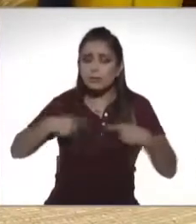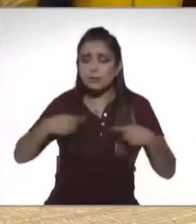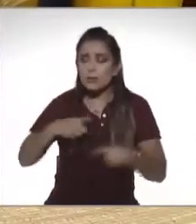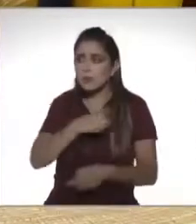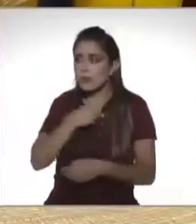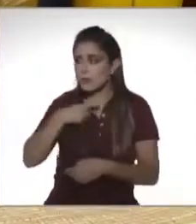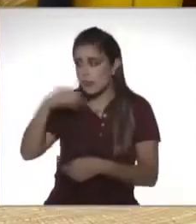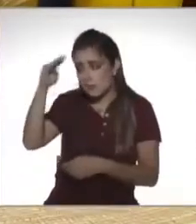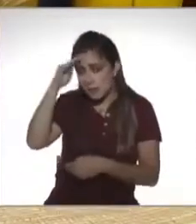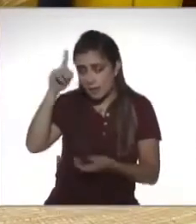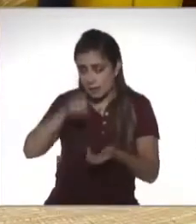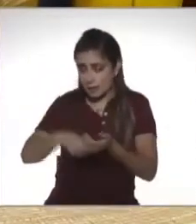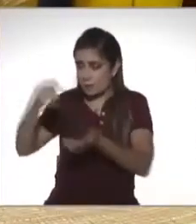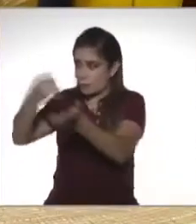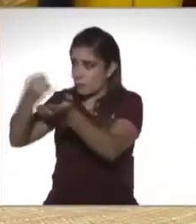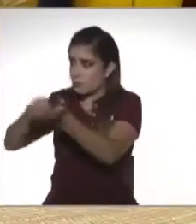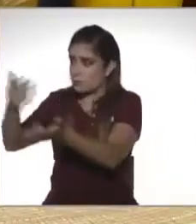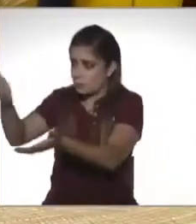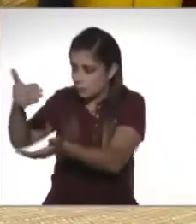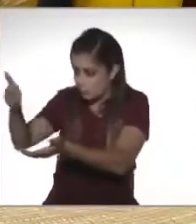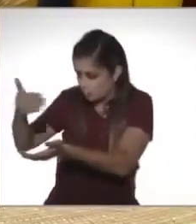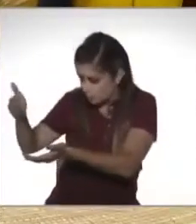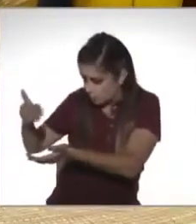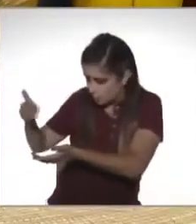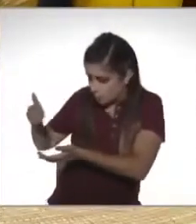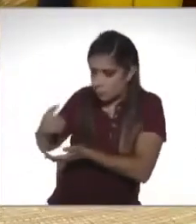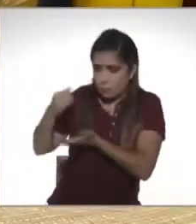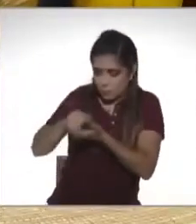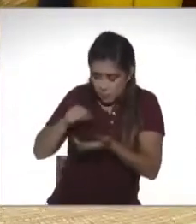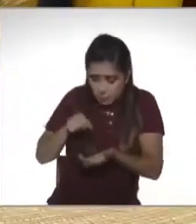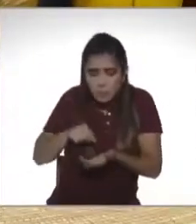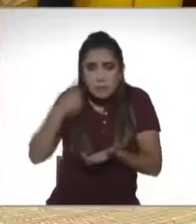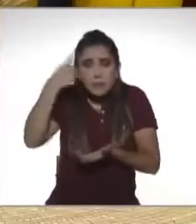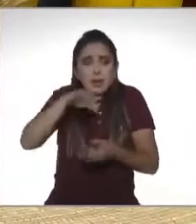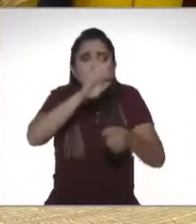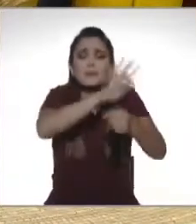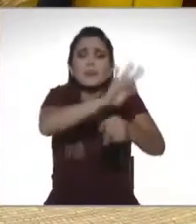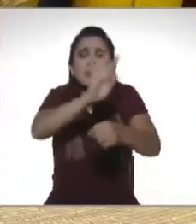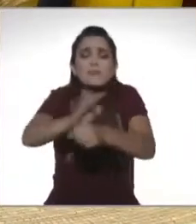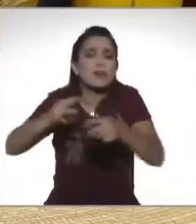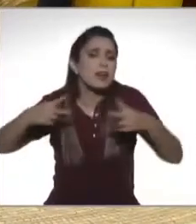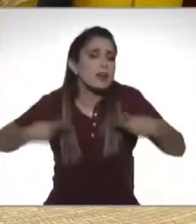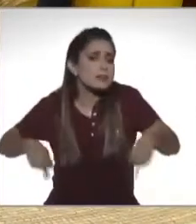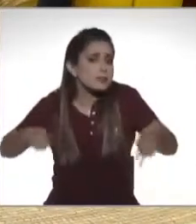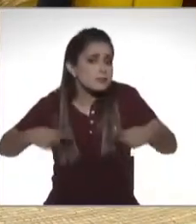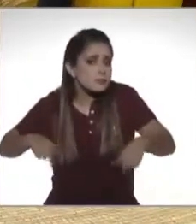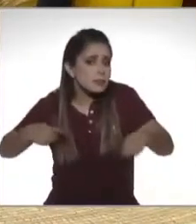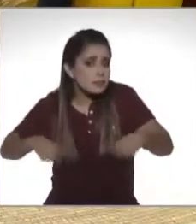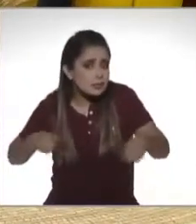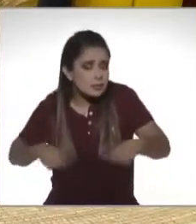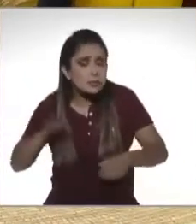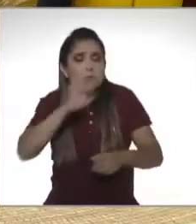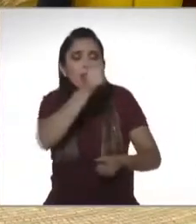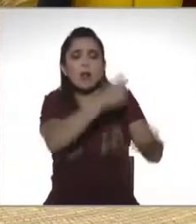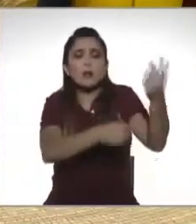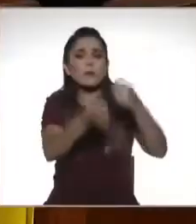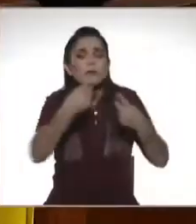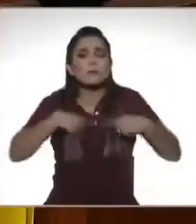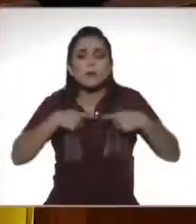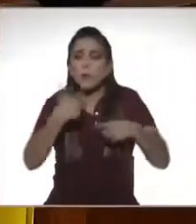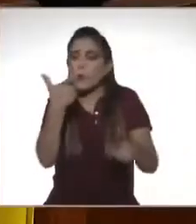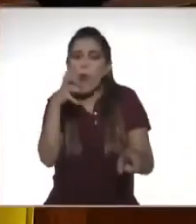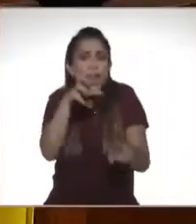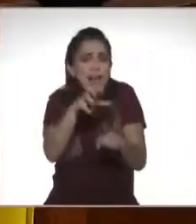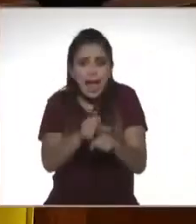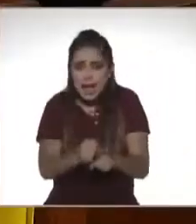aportando, lo que estamos dando como contribuciones, nos va a beneficiar a nosotros y a una población muy grande que quizás no tiene los recursos suficientes